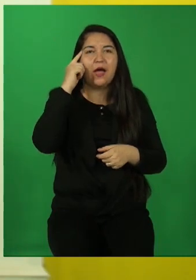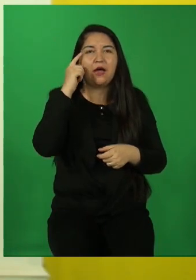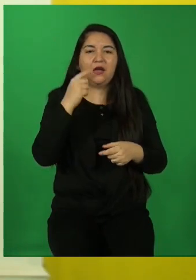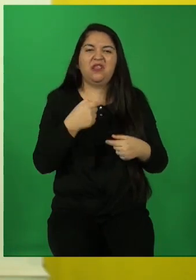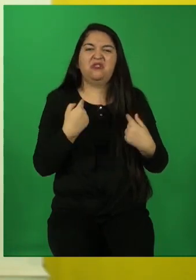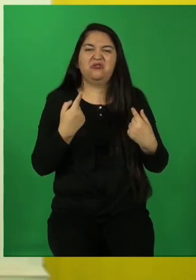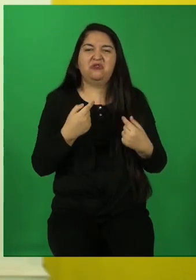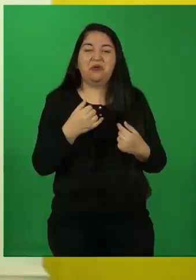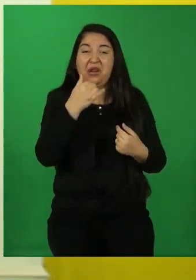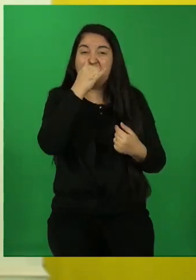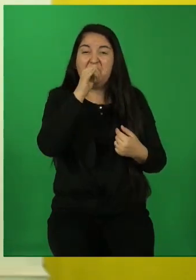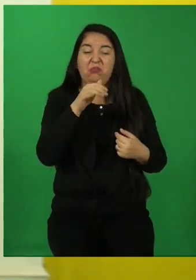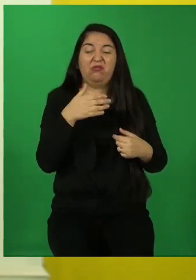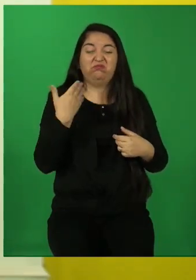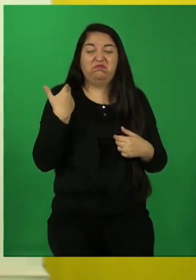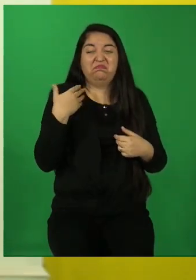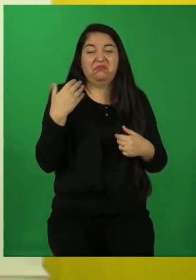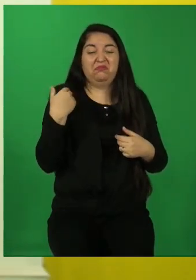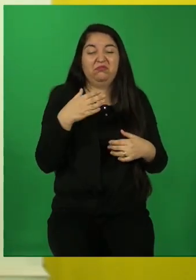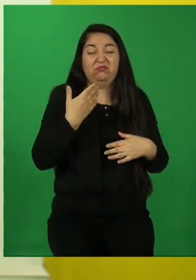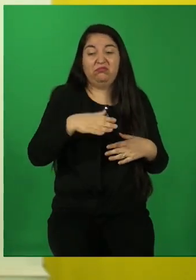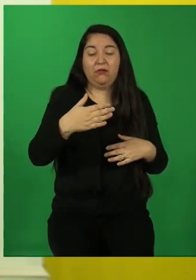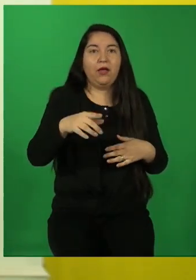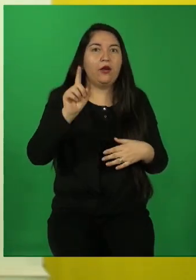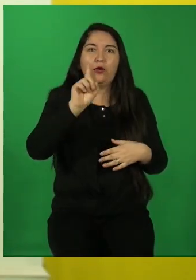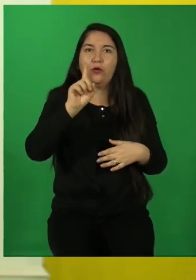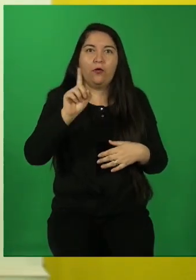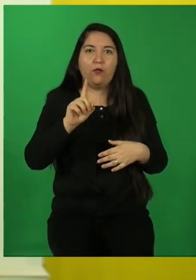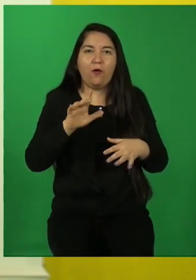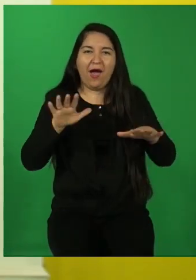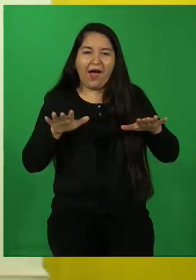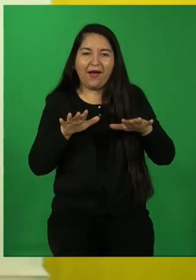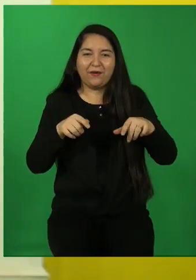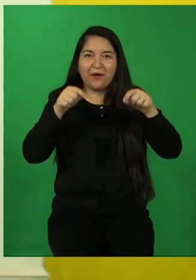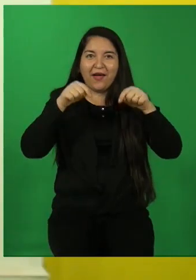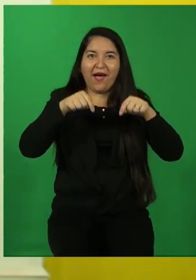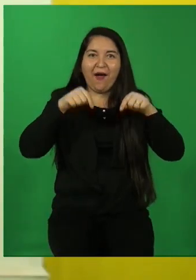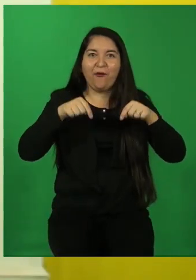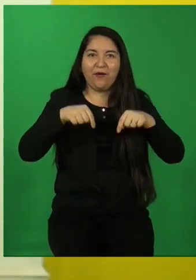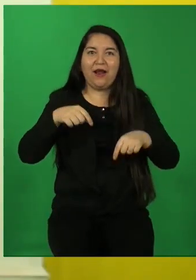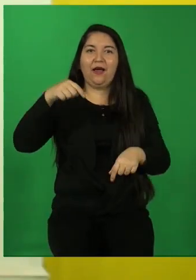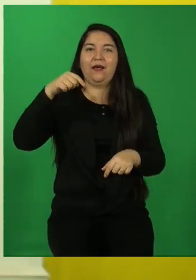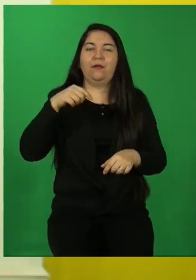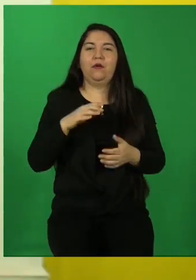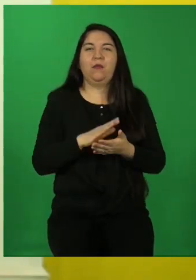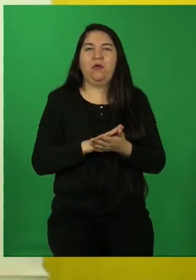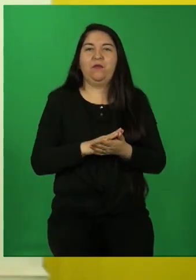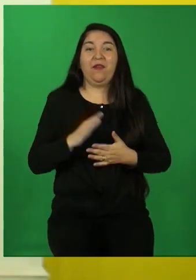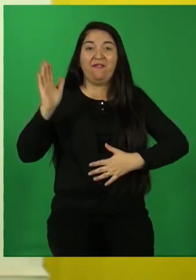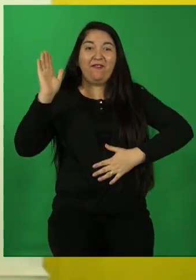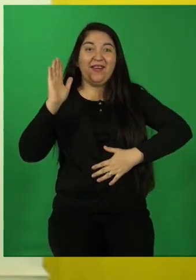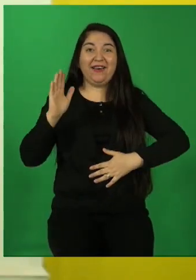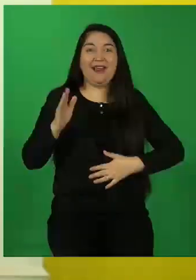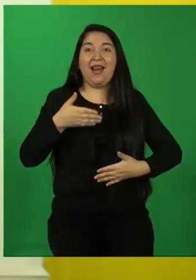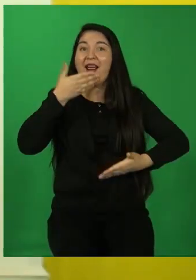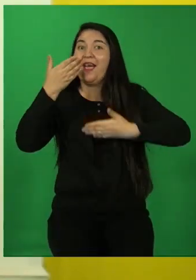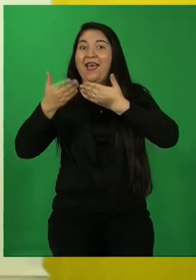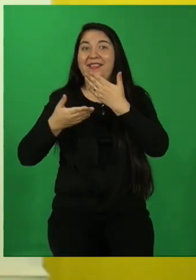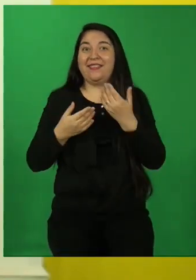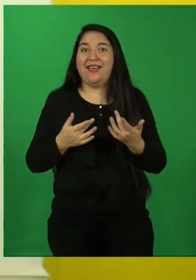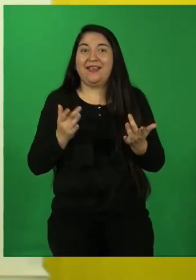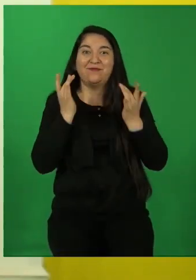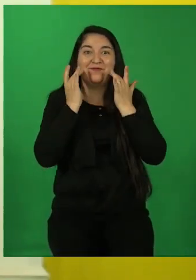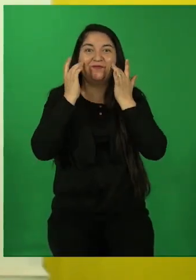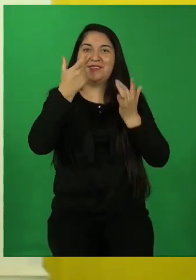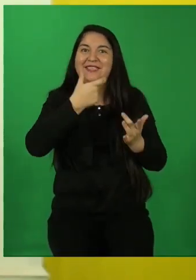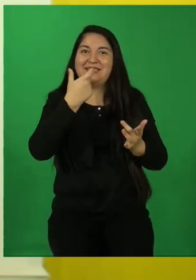tiempo. Tiene que hacer las cosas ahora. Bailar, cantar, reír, ser felices ahora. Porque no sabemos